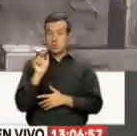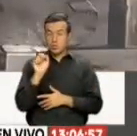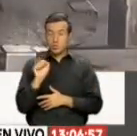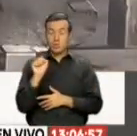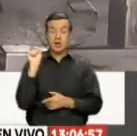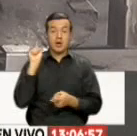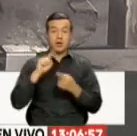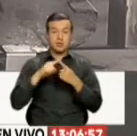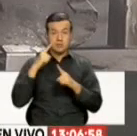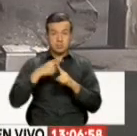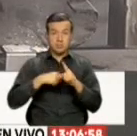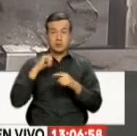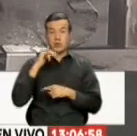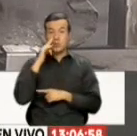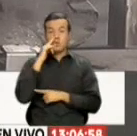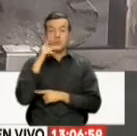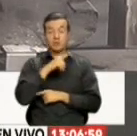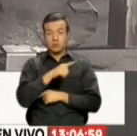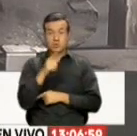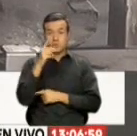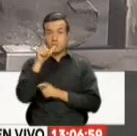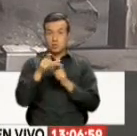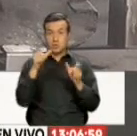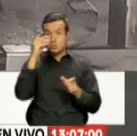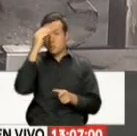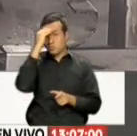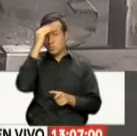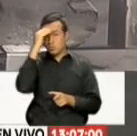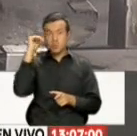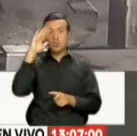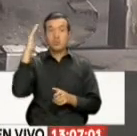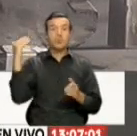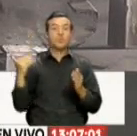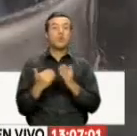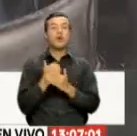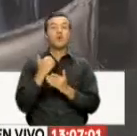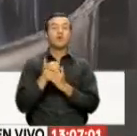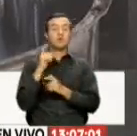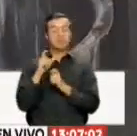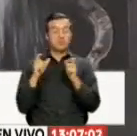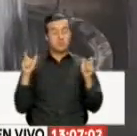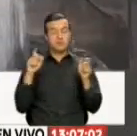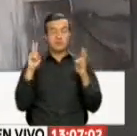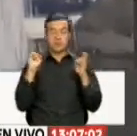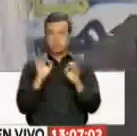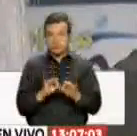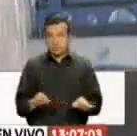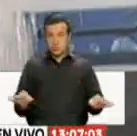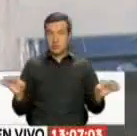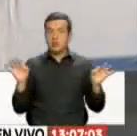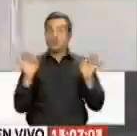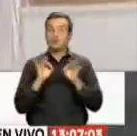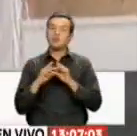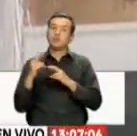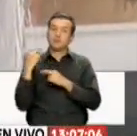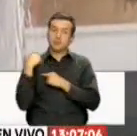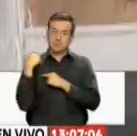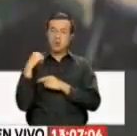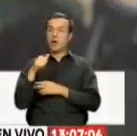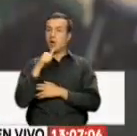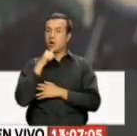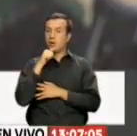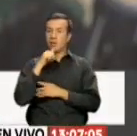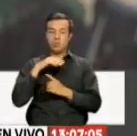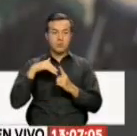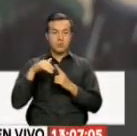junio y se suma a la tarea de educar principalmente a las nuevas generaciones sobre la importancia de consumir responsablemente el agua